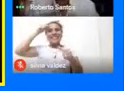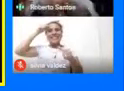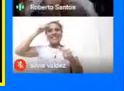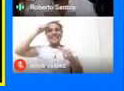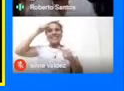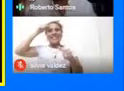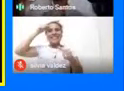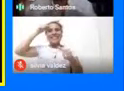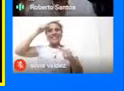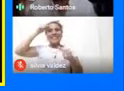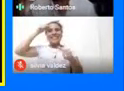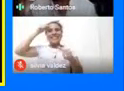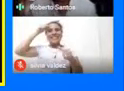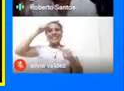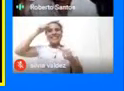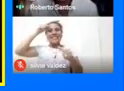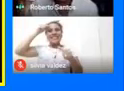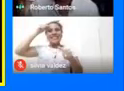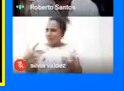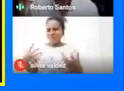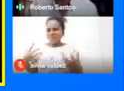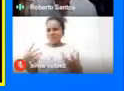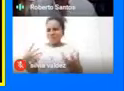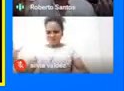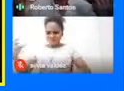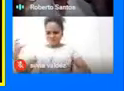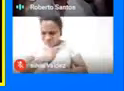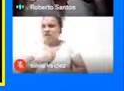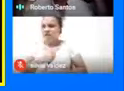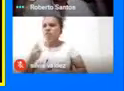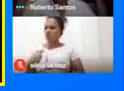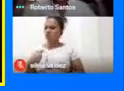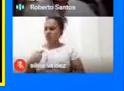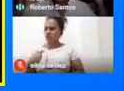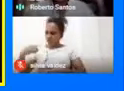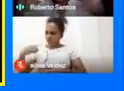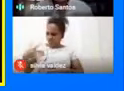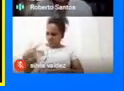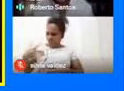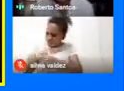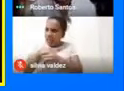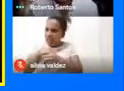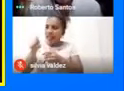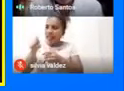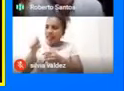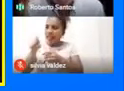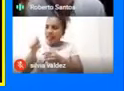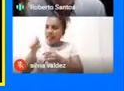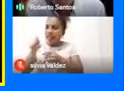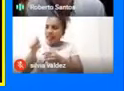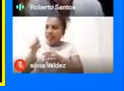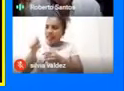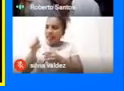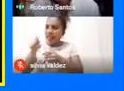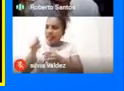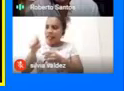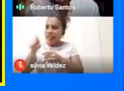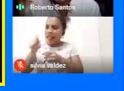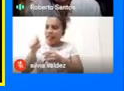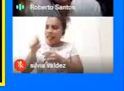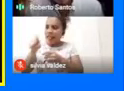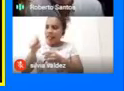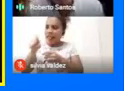Que nosotros Deberíamos tener Ese sentido De pertenencia Hacia Los ancestros